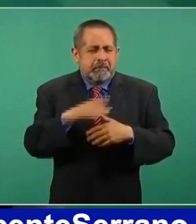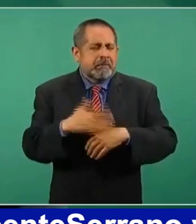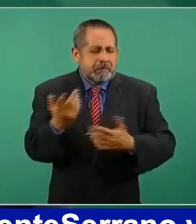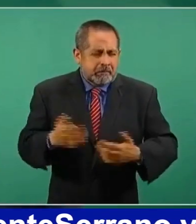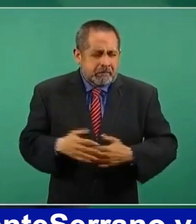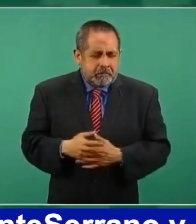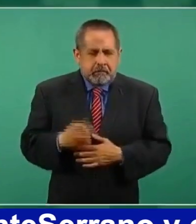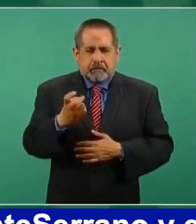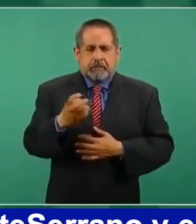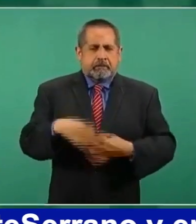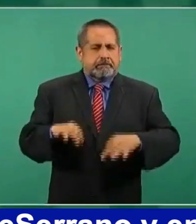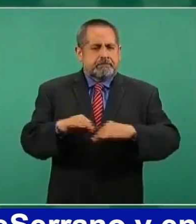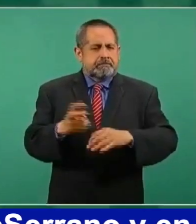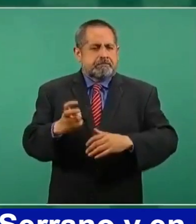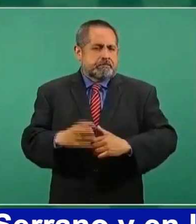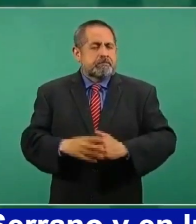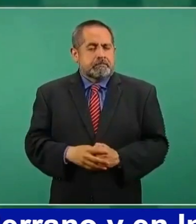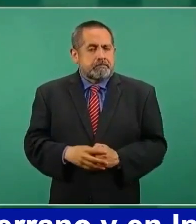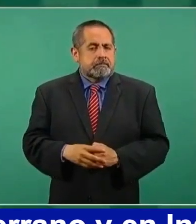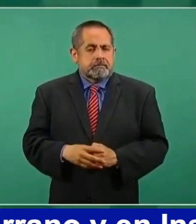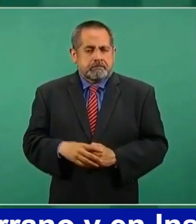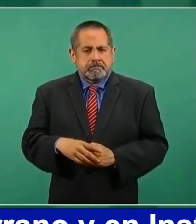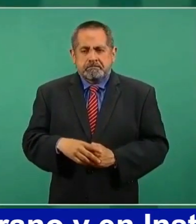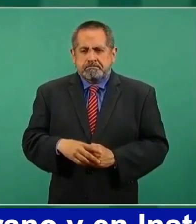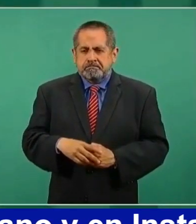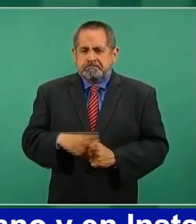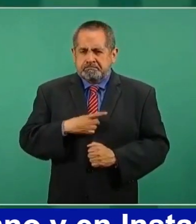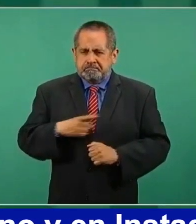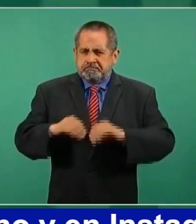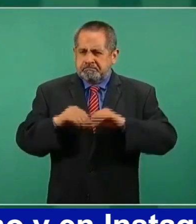eso es importante que se dé a conocer.